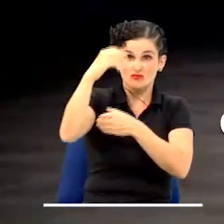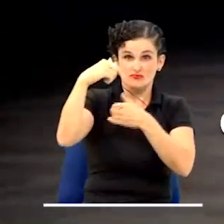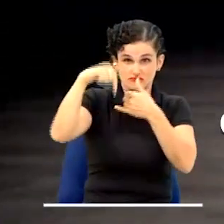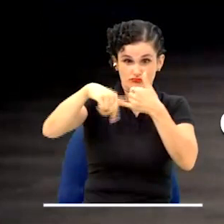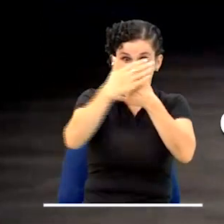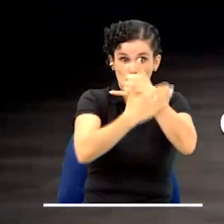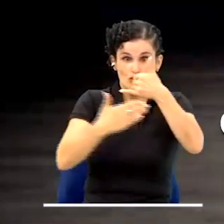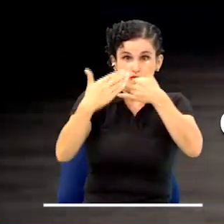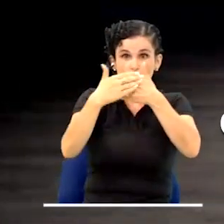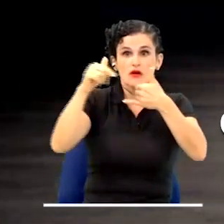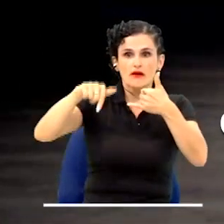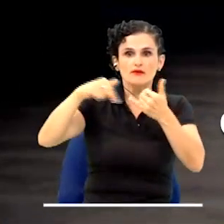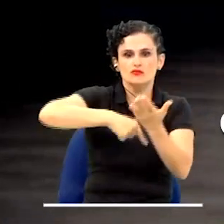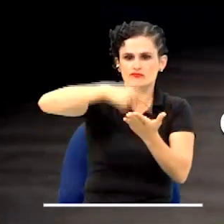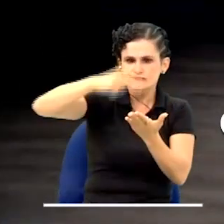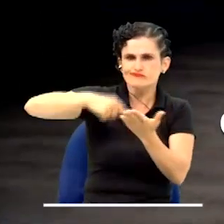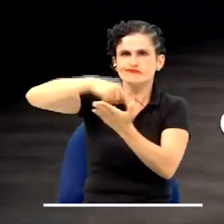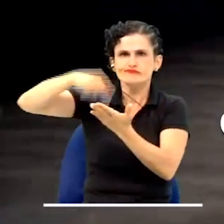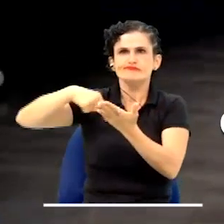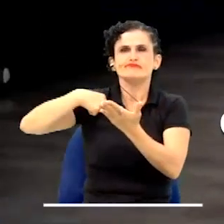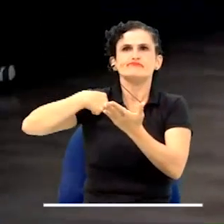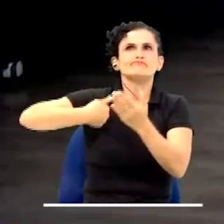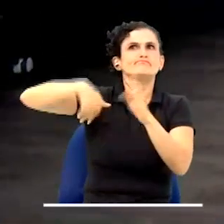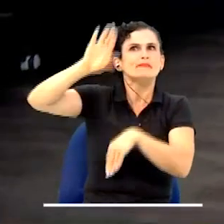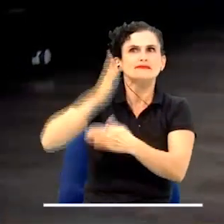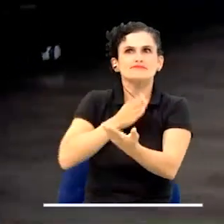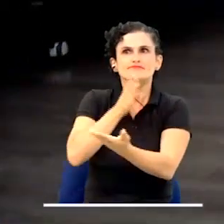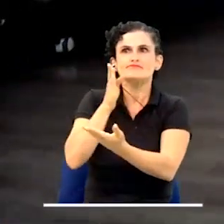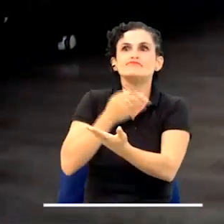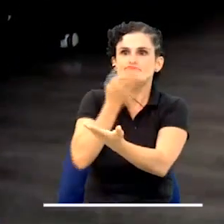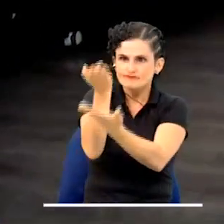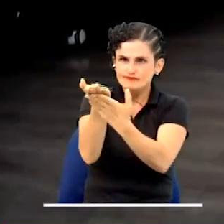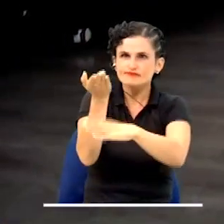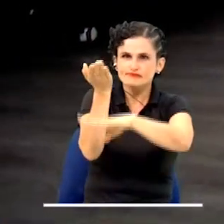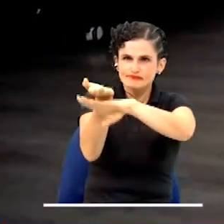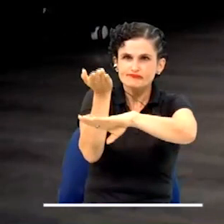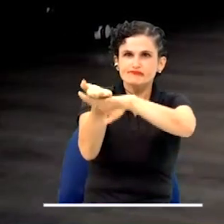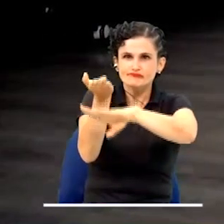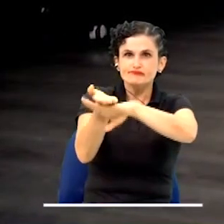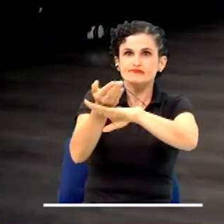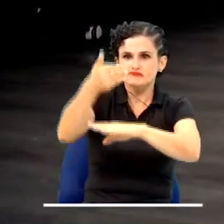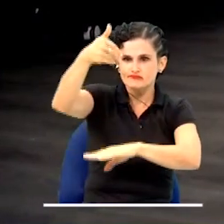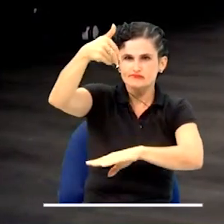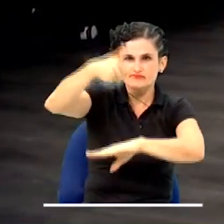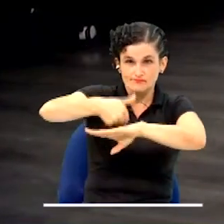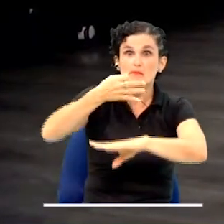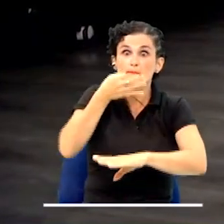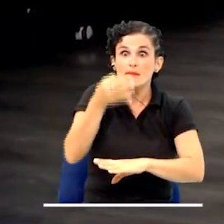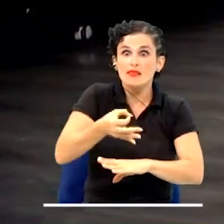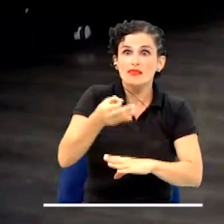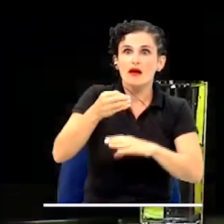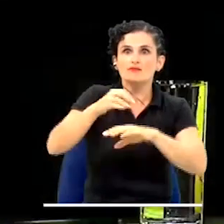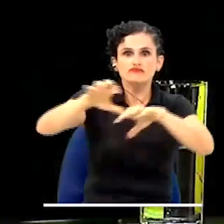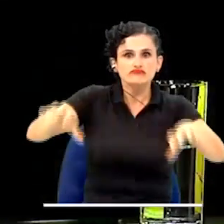de oferentes, de contratistas que van a hacer las obras que sacamos a licitación. Son licitaciones públicas.